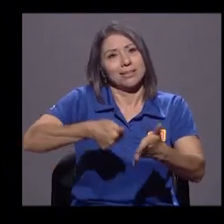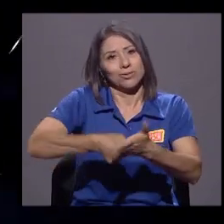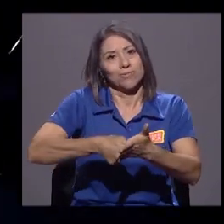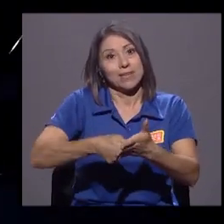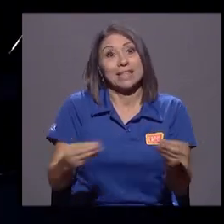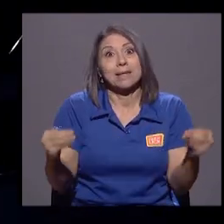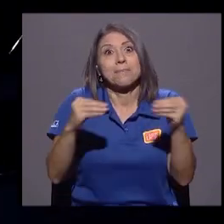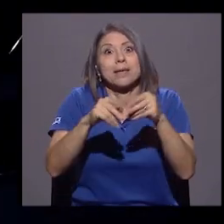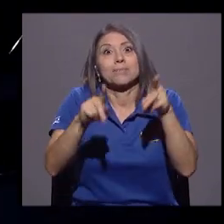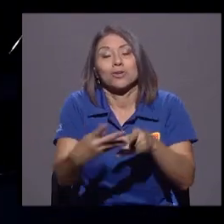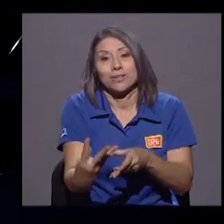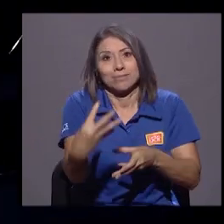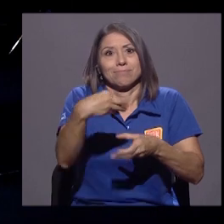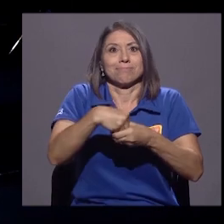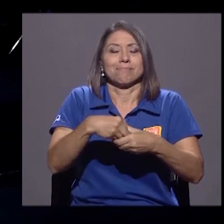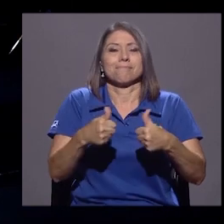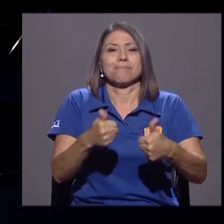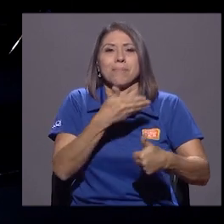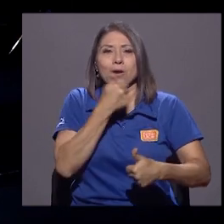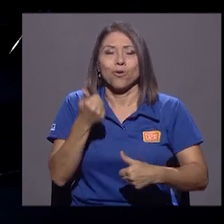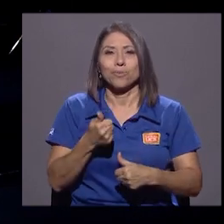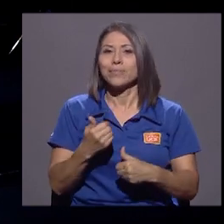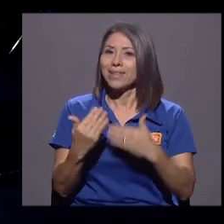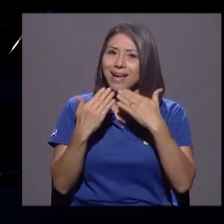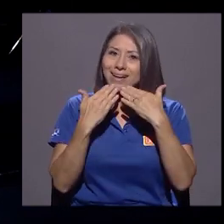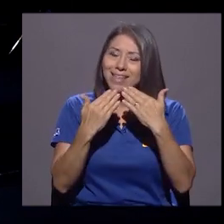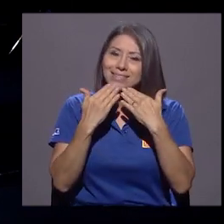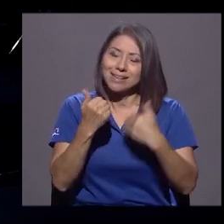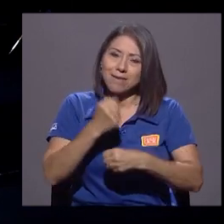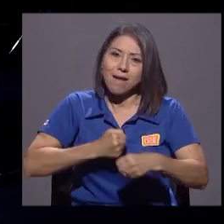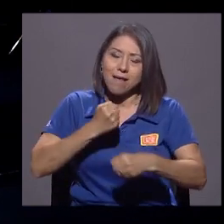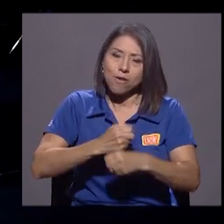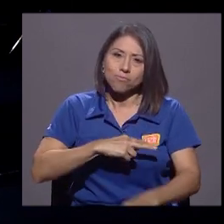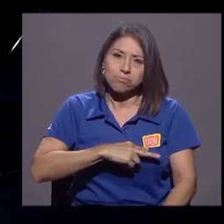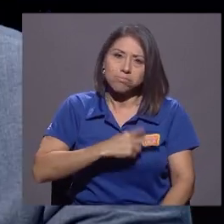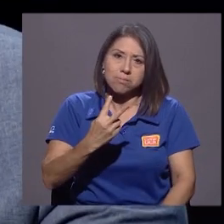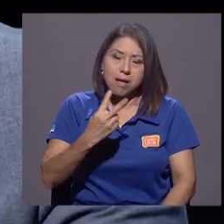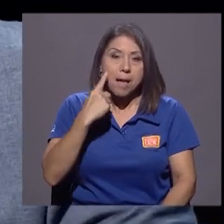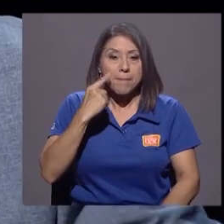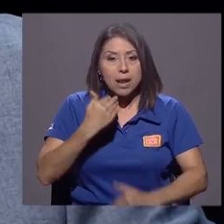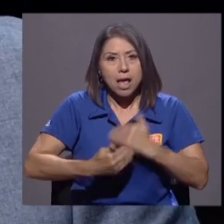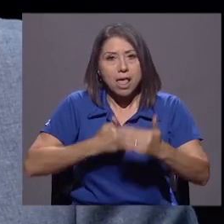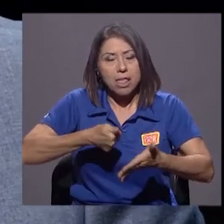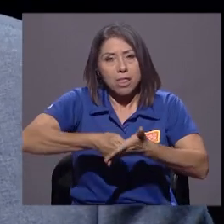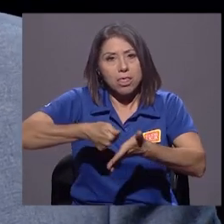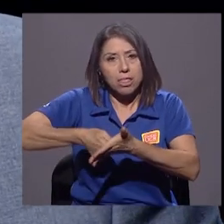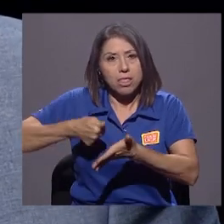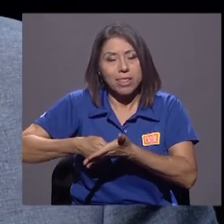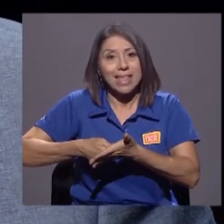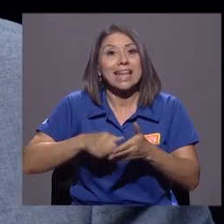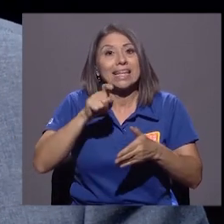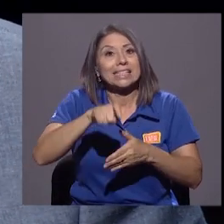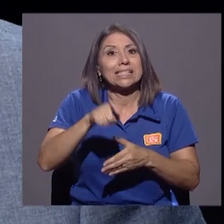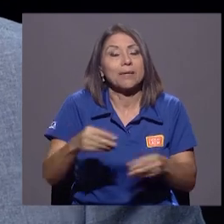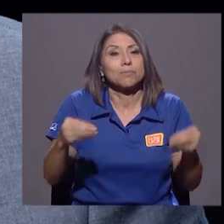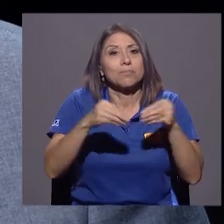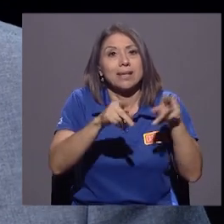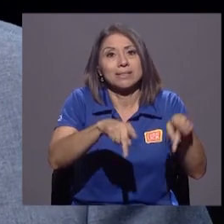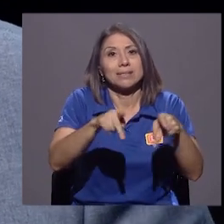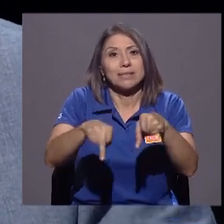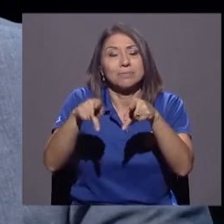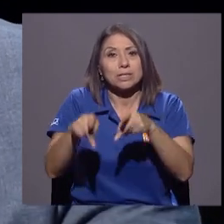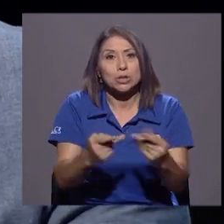Agradecer sobre todo el voluntariado que hace posible muchas veces esas elecciones y que cada vez necesitamos más de esas personas, como decía